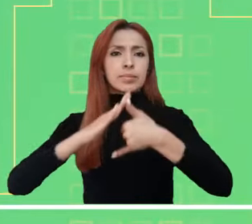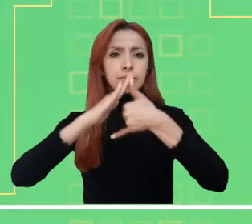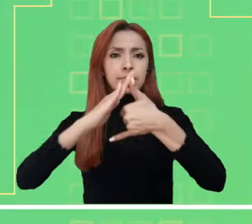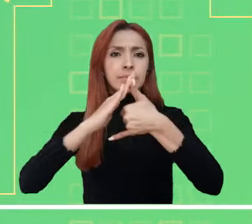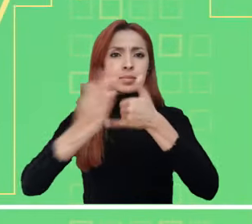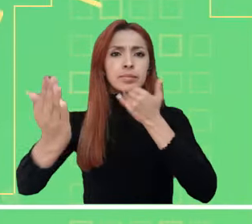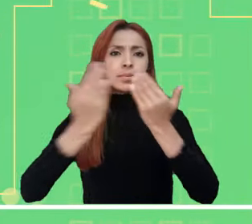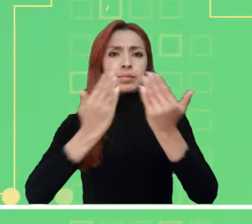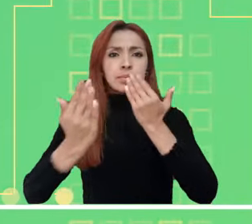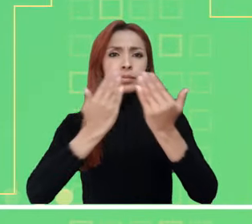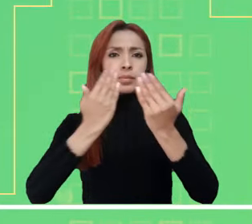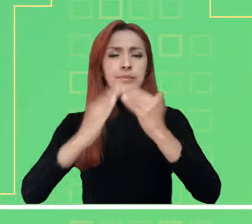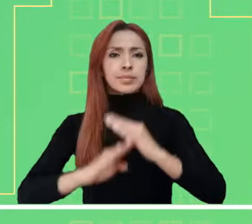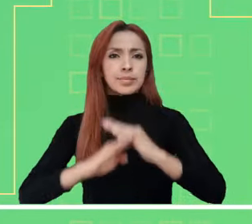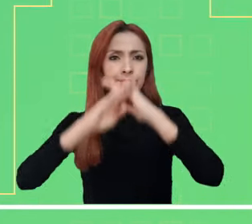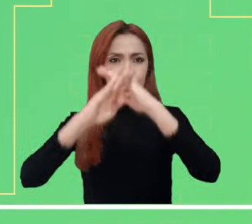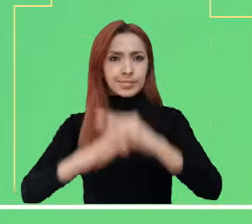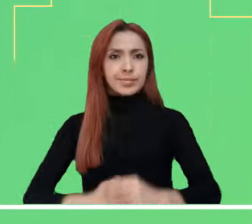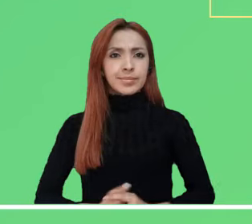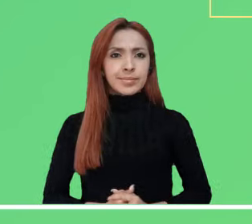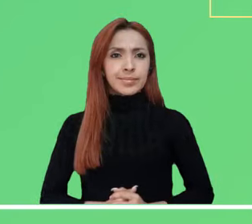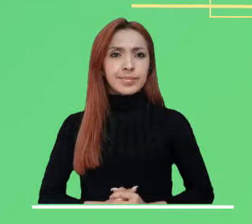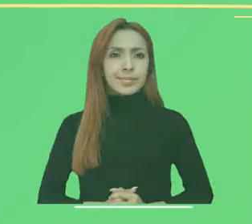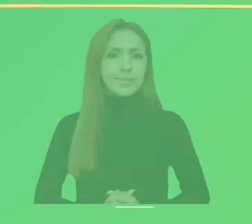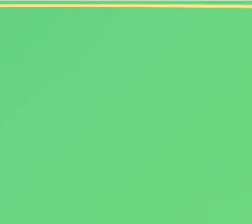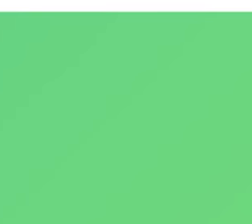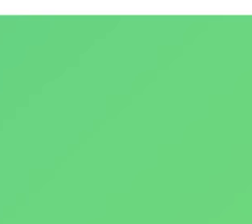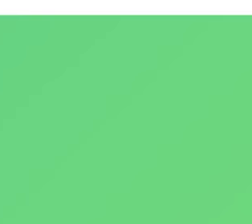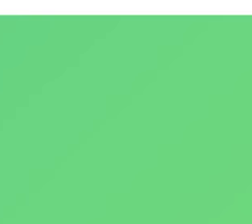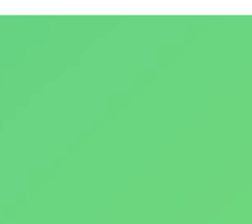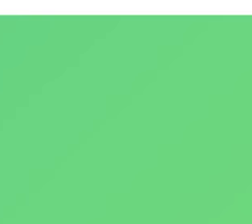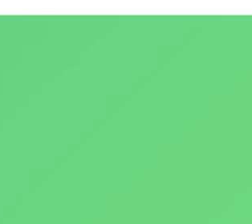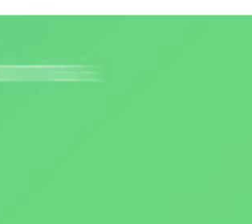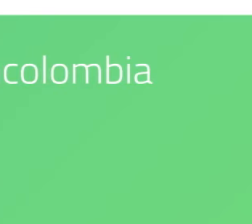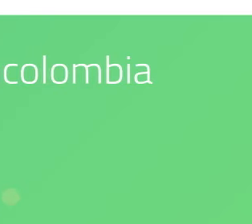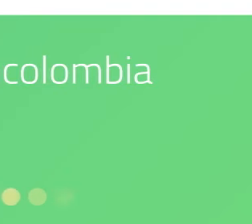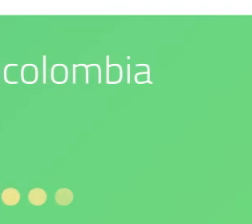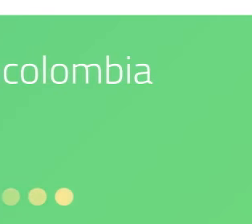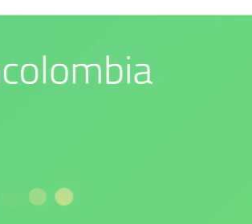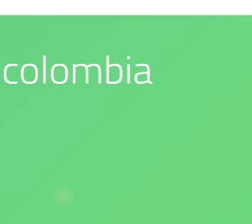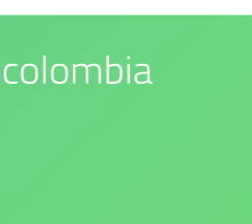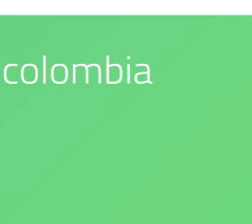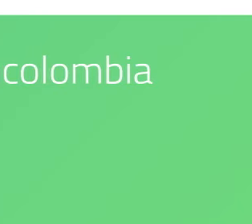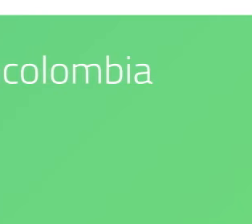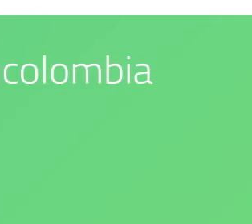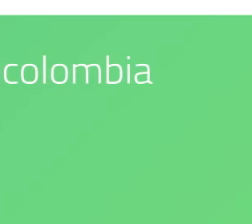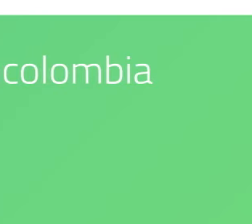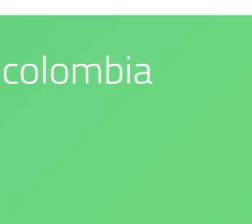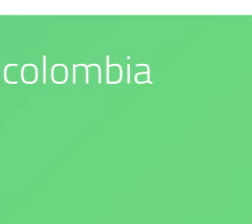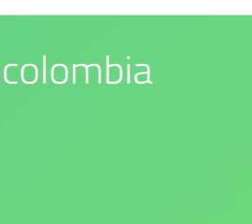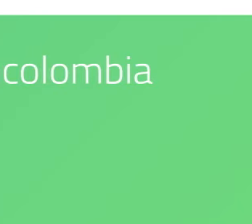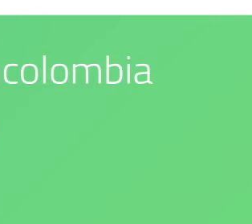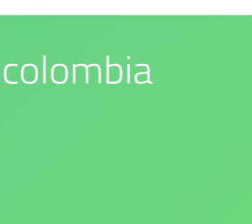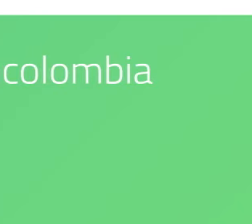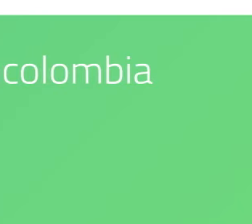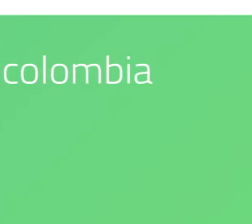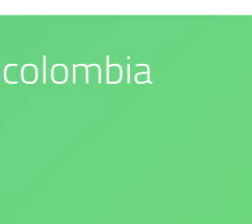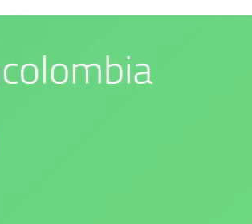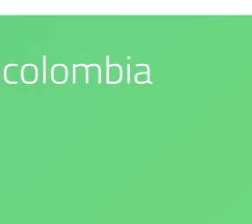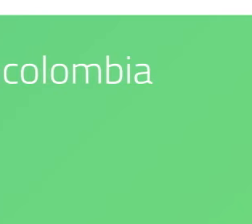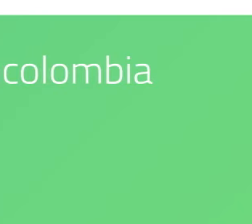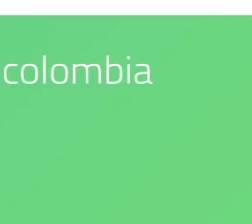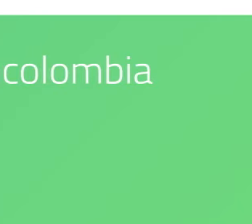Síguenos en nuestras redes sociales. Nuestro compromiso es con el medio ambiente. IDEAM es confianza y prevención.